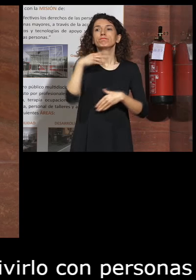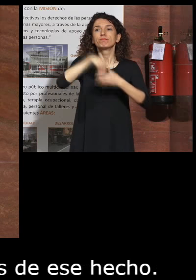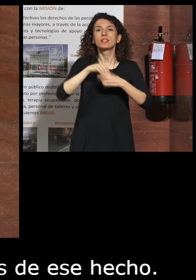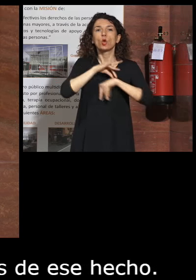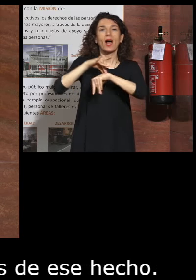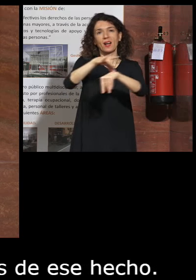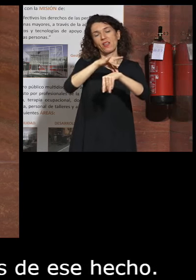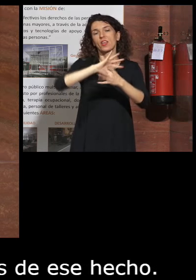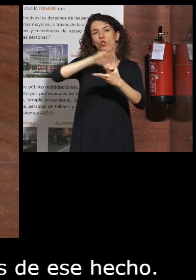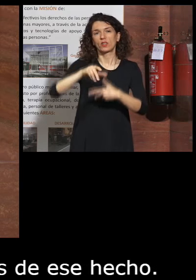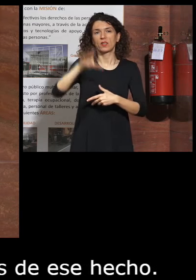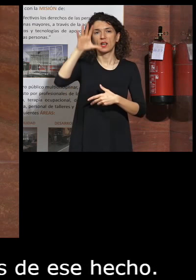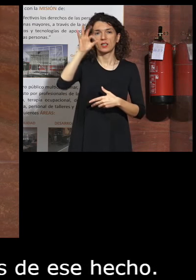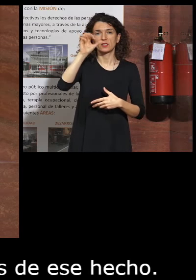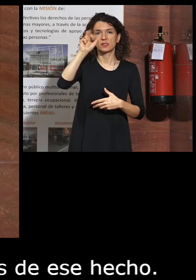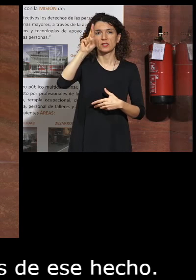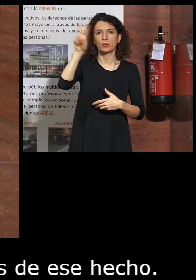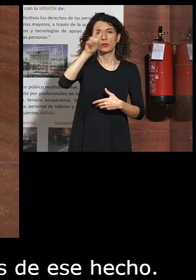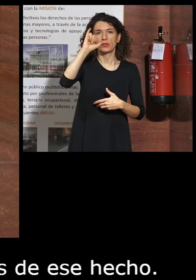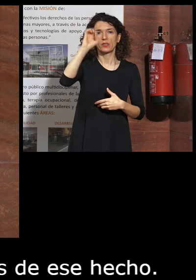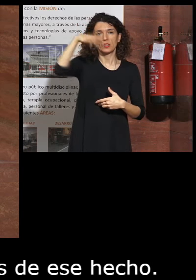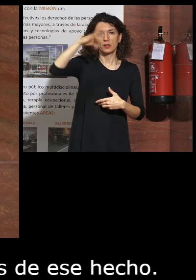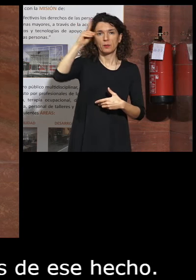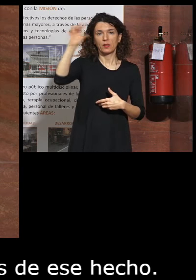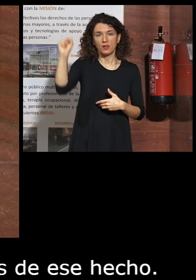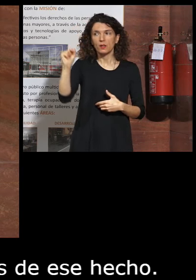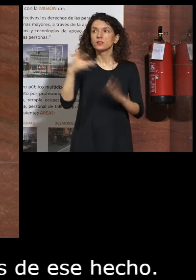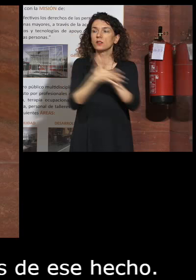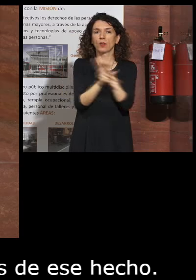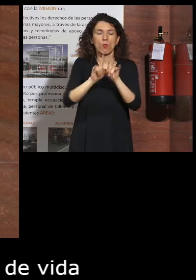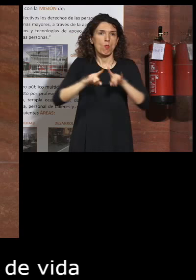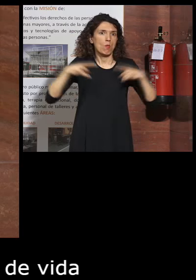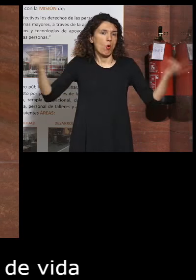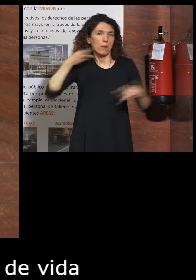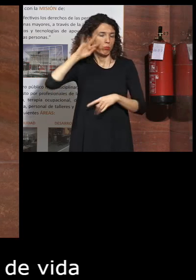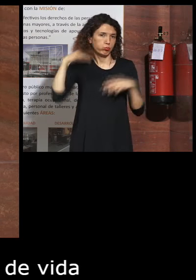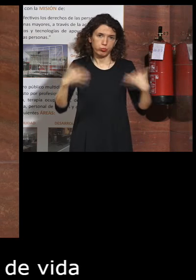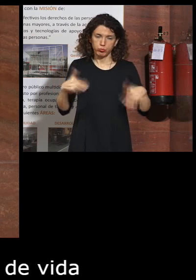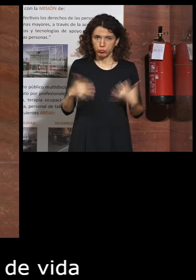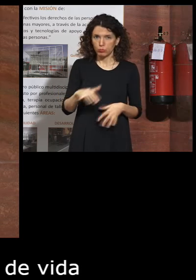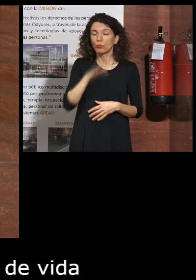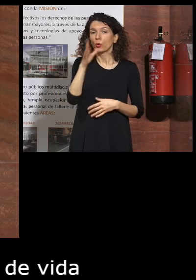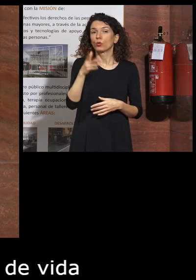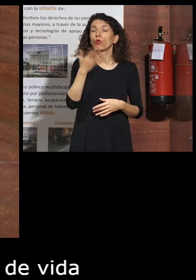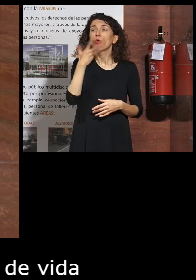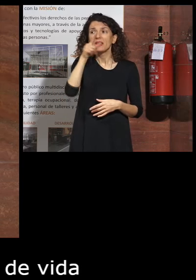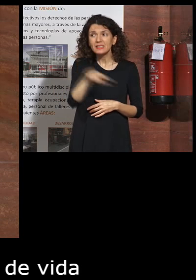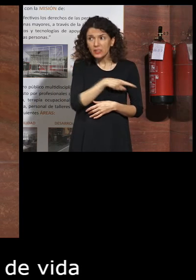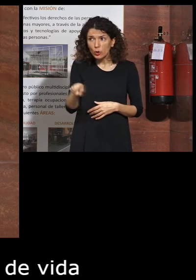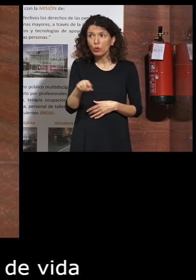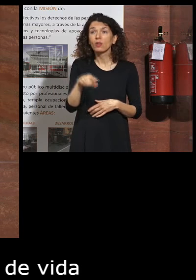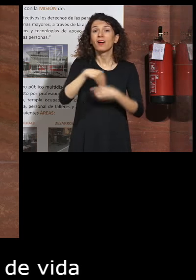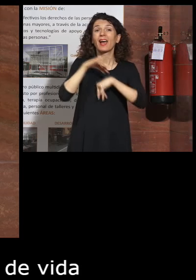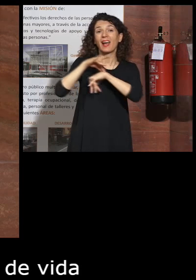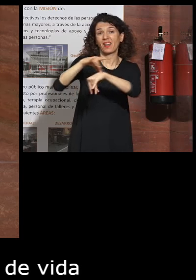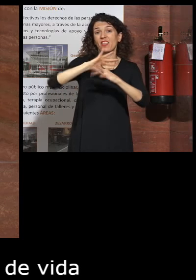agencia de noticias Serri Media pues esto se multiplica por n veces porque no sé si lo conocéis pero Serri Media es